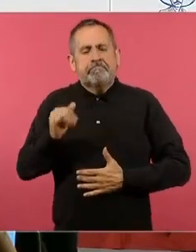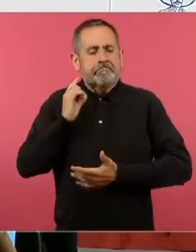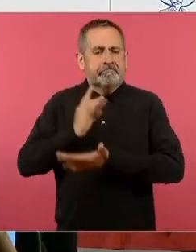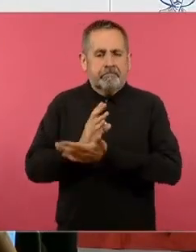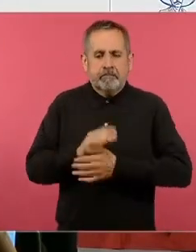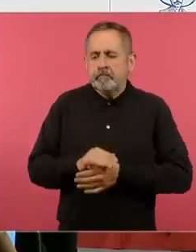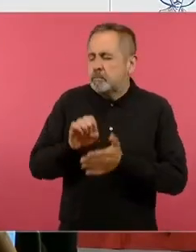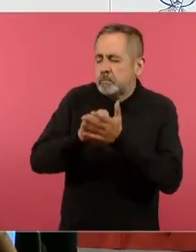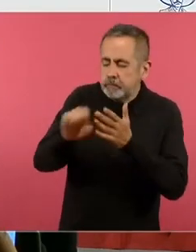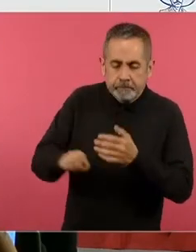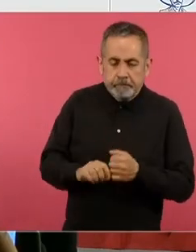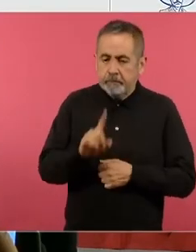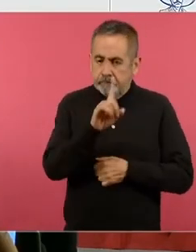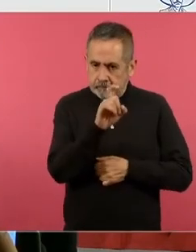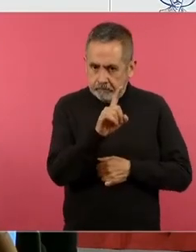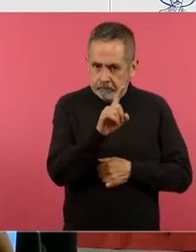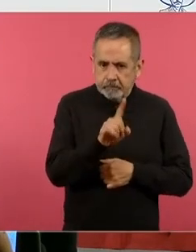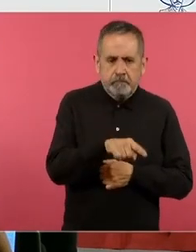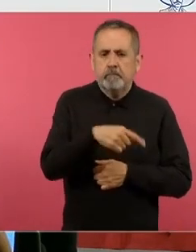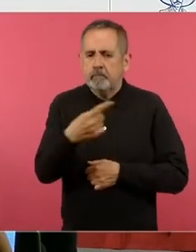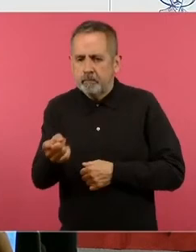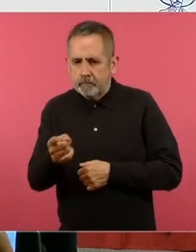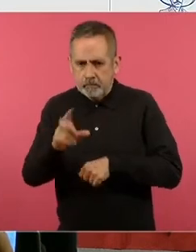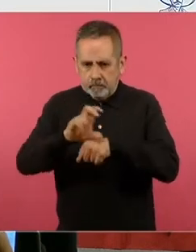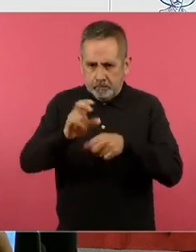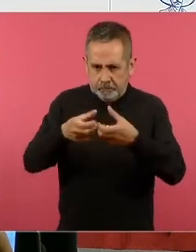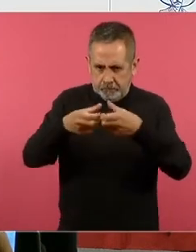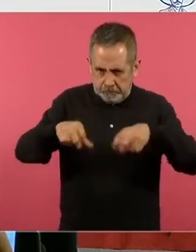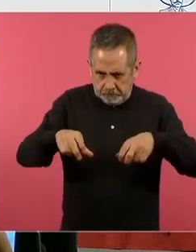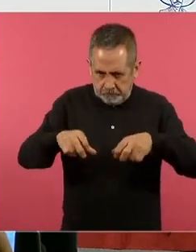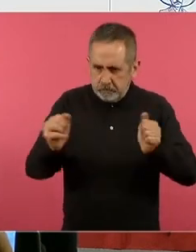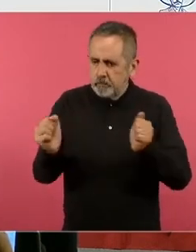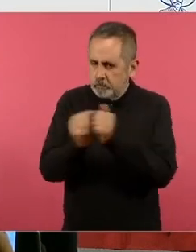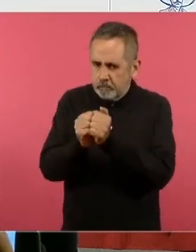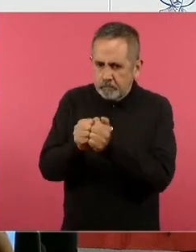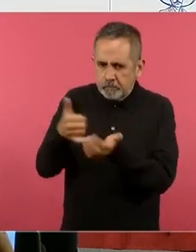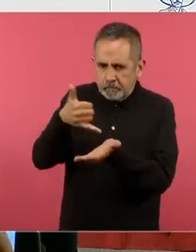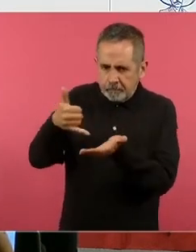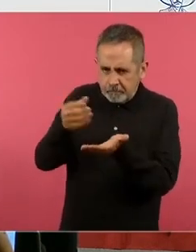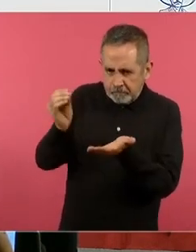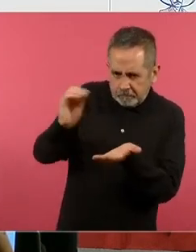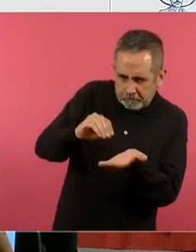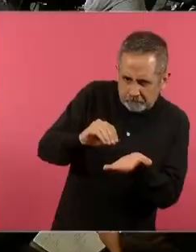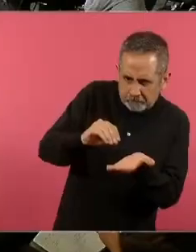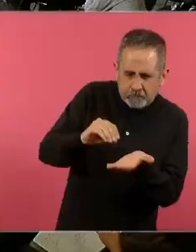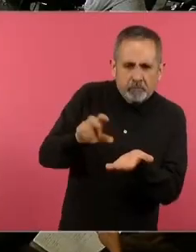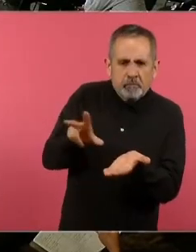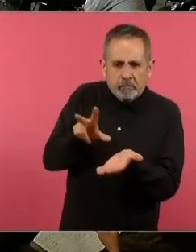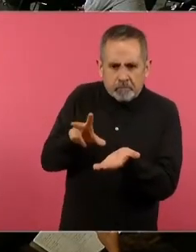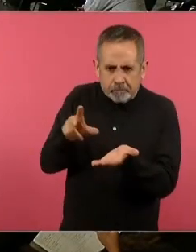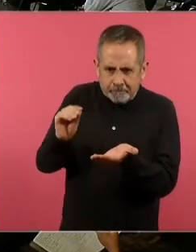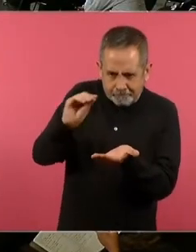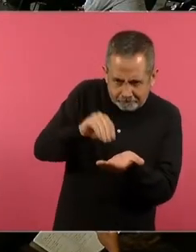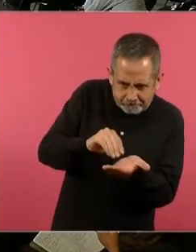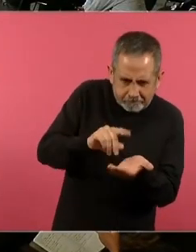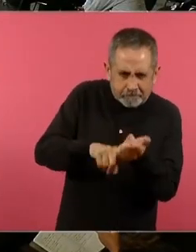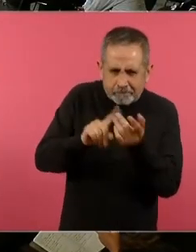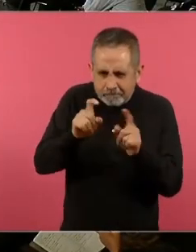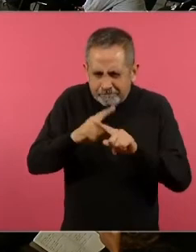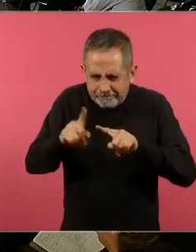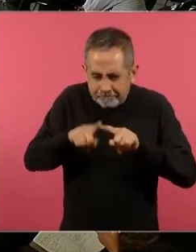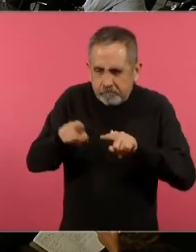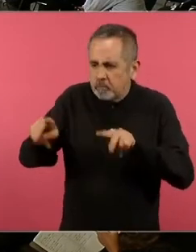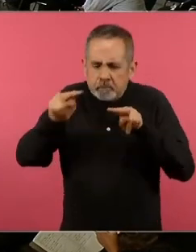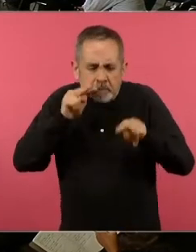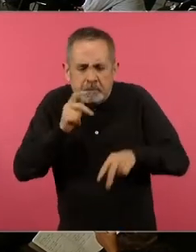agua o clara de huevo le vaya colocando sea aceite perdón sea vinagre sea agua etcétera y